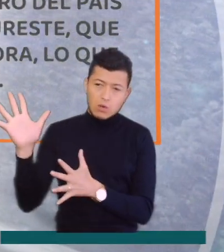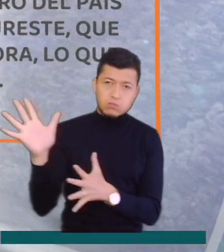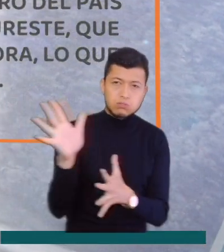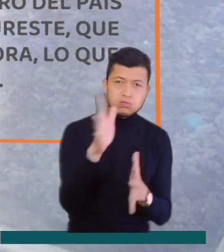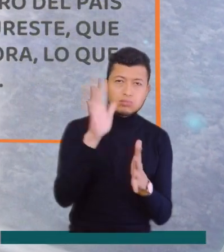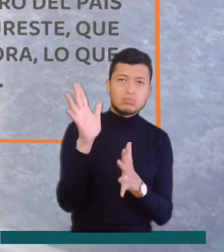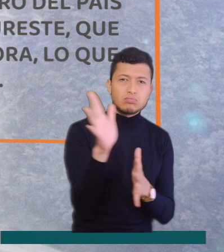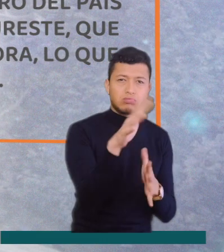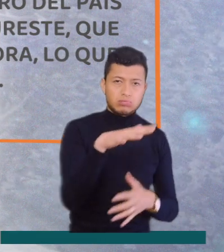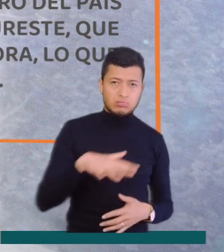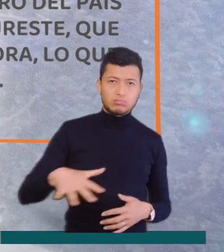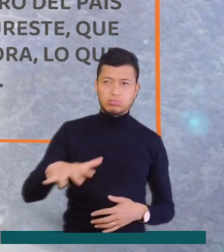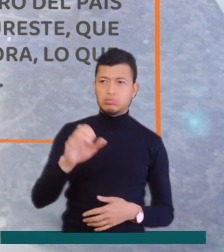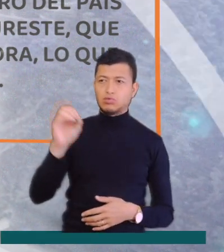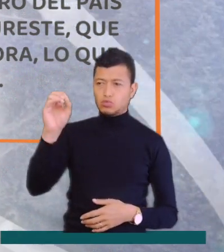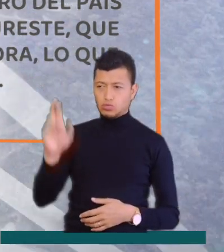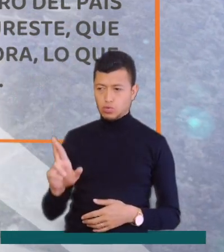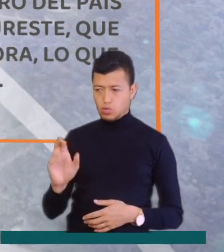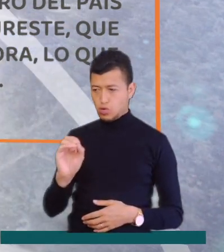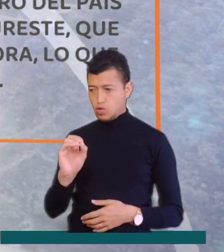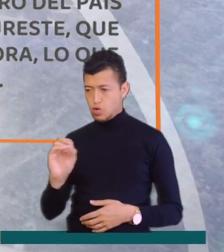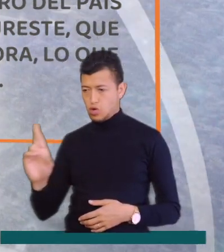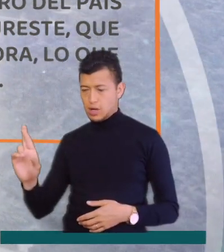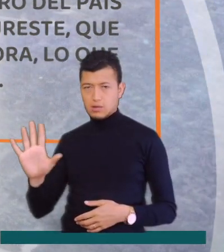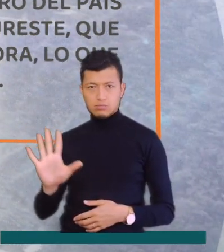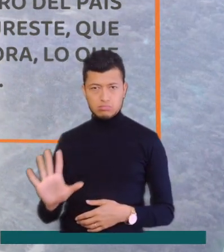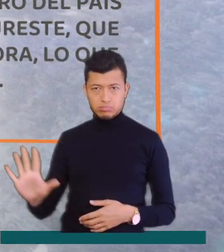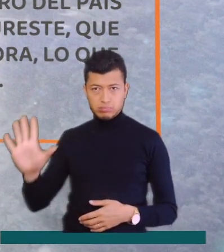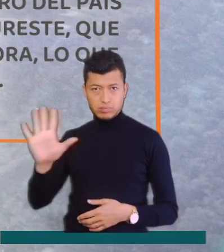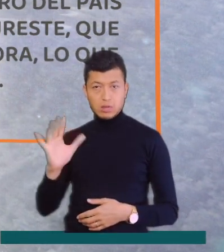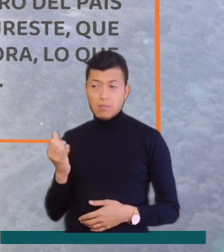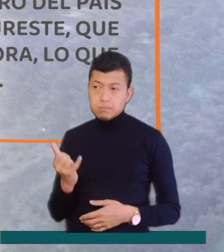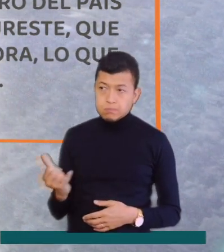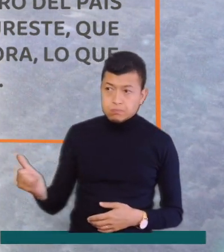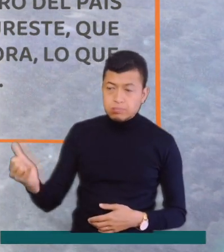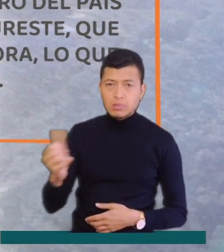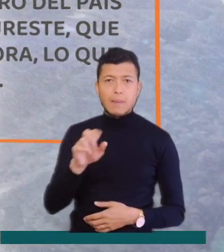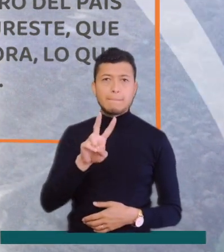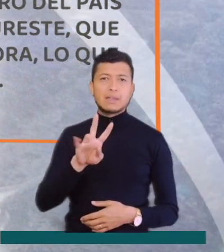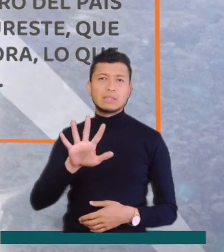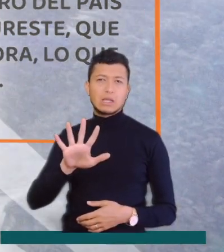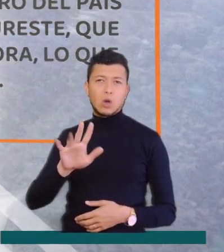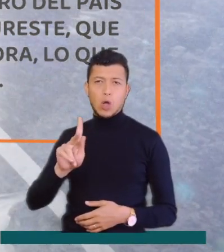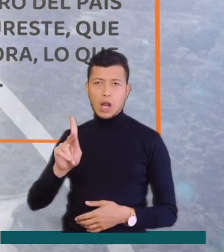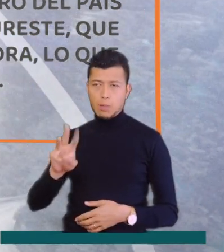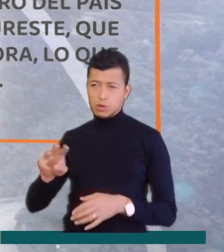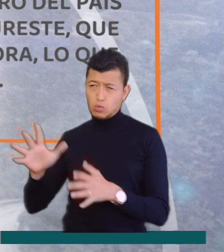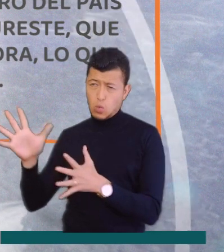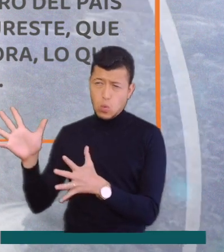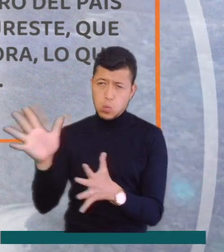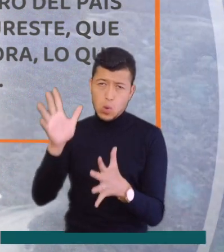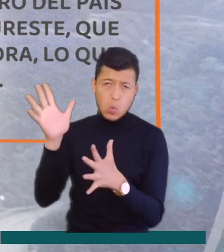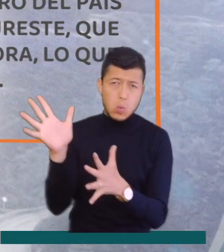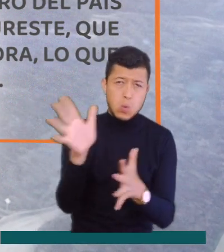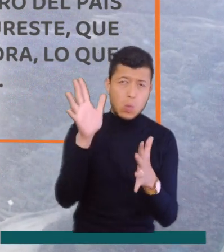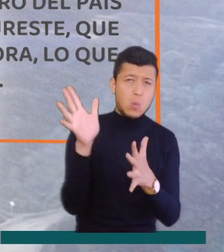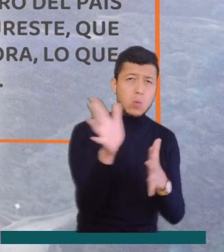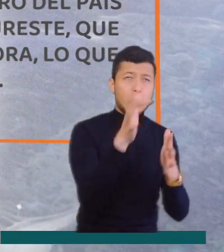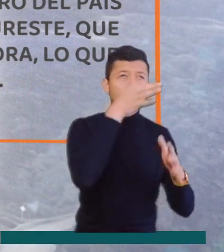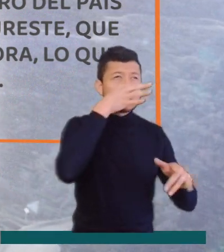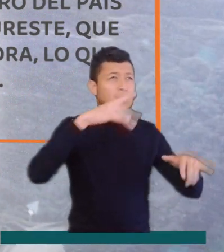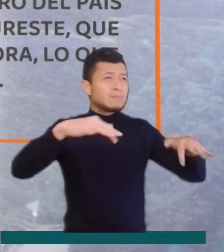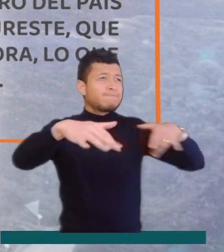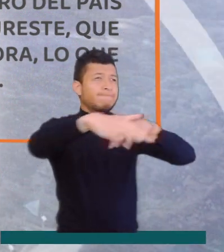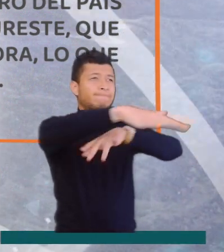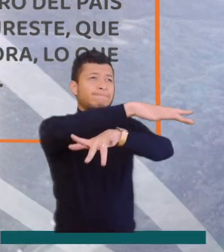por el flujo de vientos provenientes del sureste que alcanzan velocidades de hasta 25 kilómetros por hora, lo que favorece el transporte de